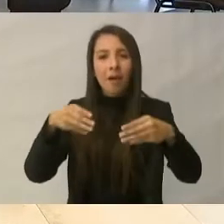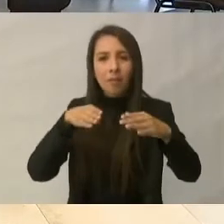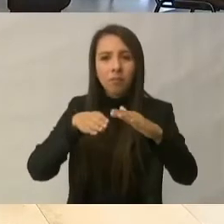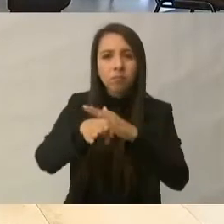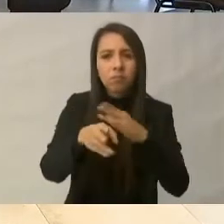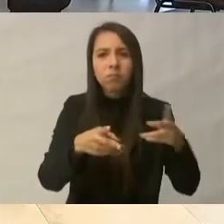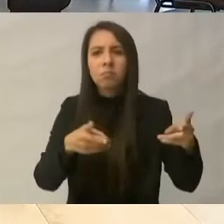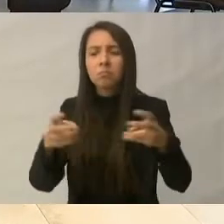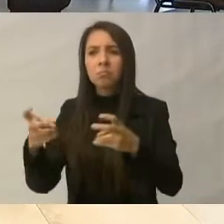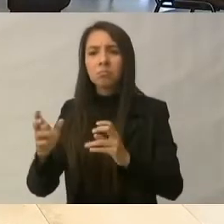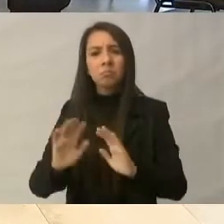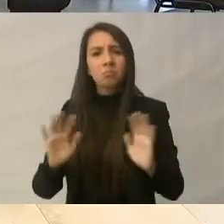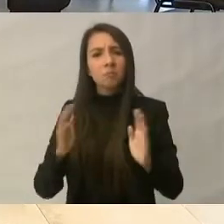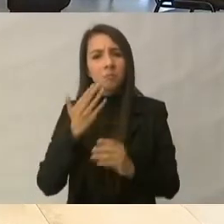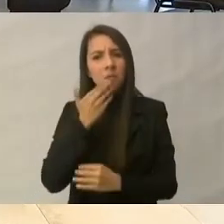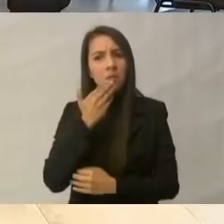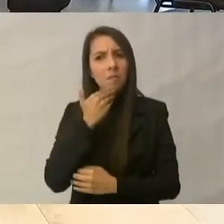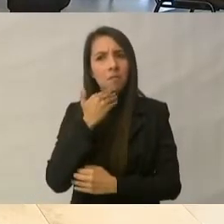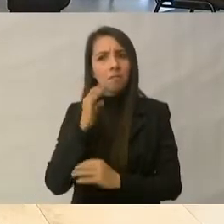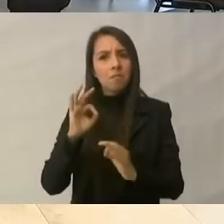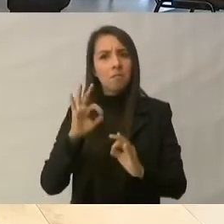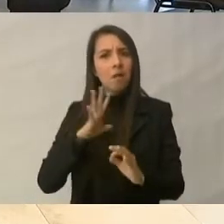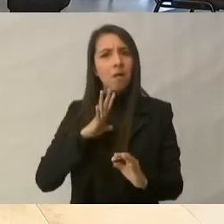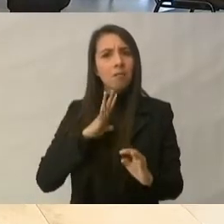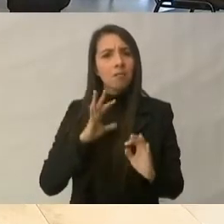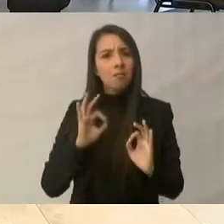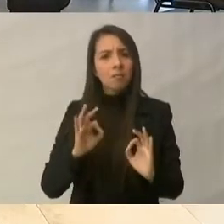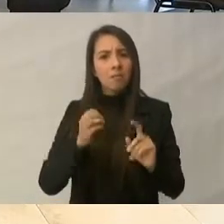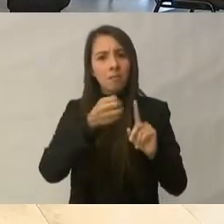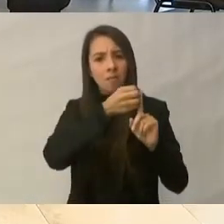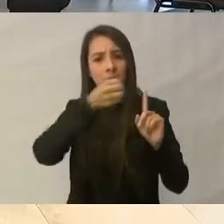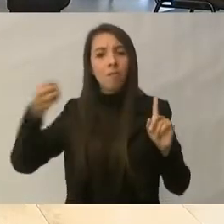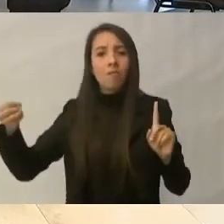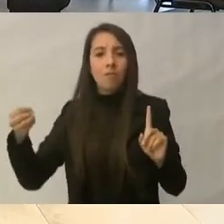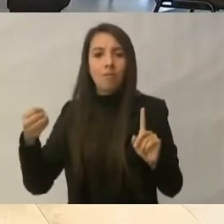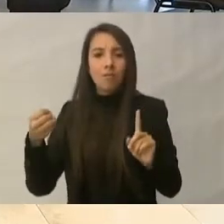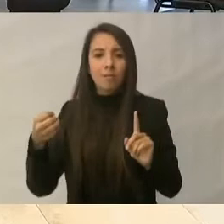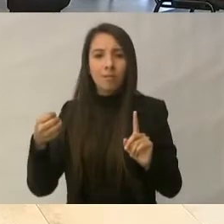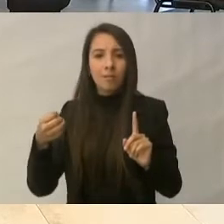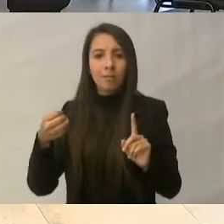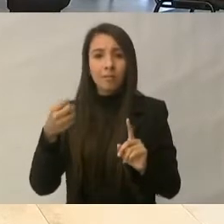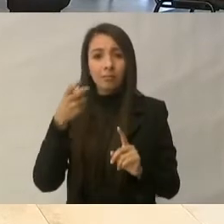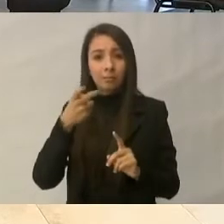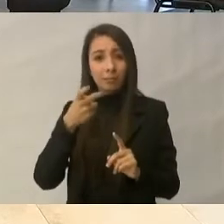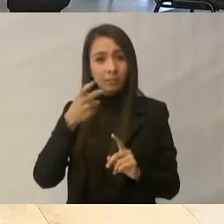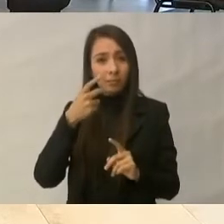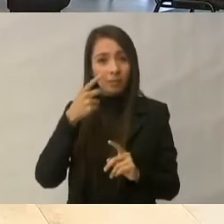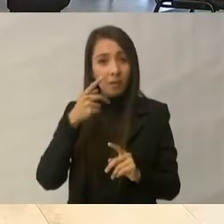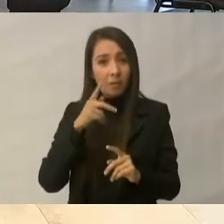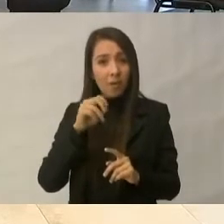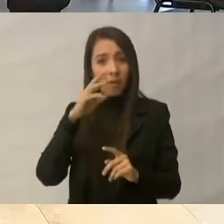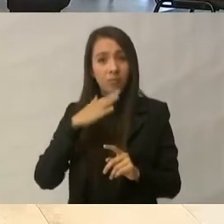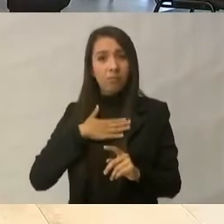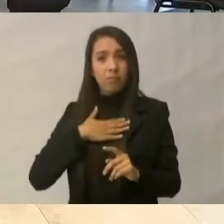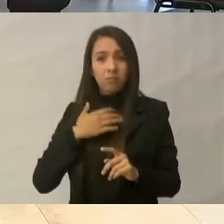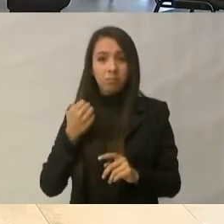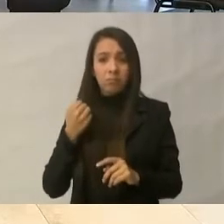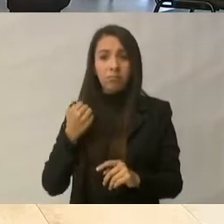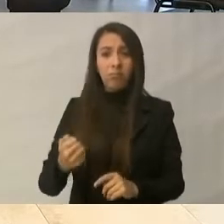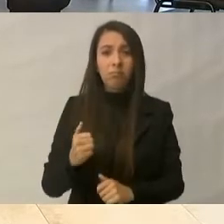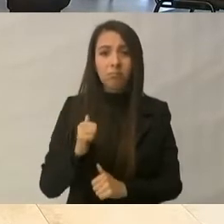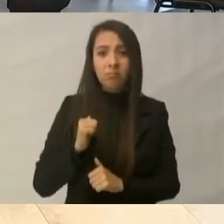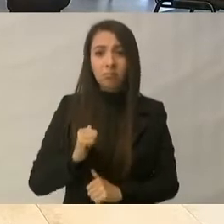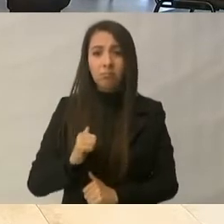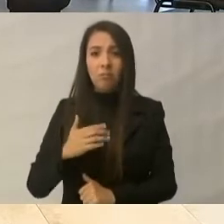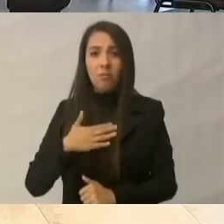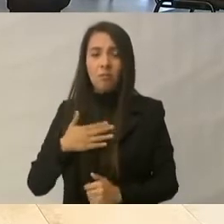hay orden y esto no es por el autoritarismo, no es por